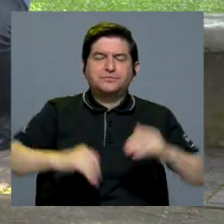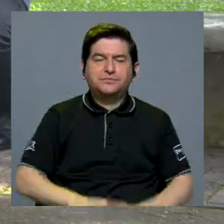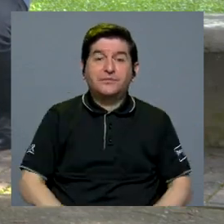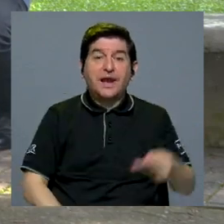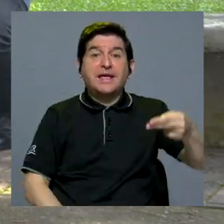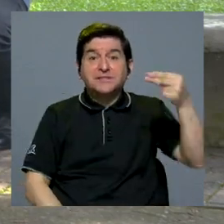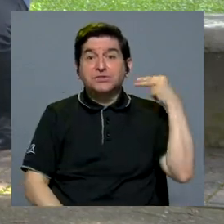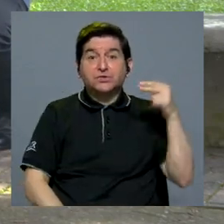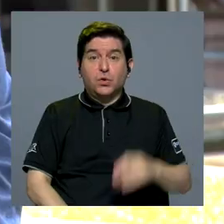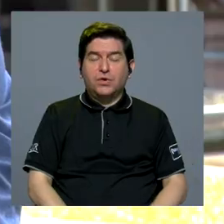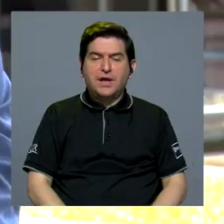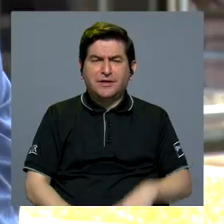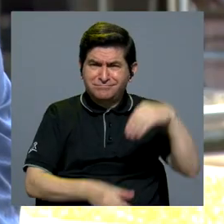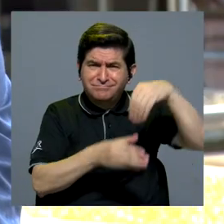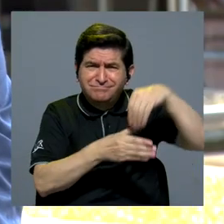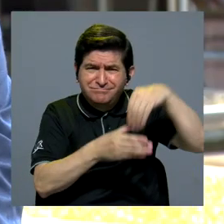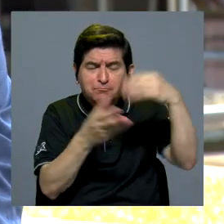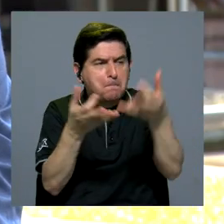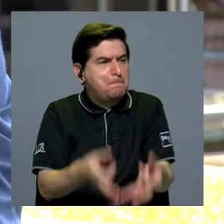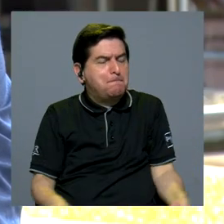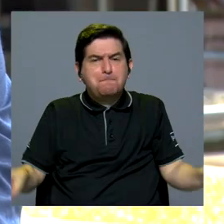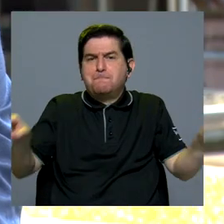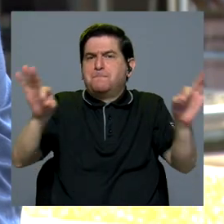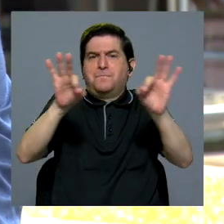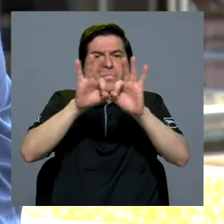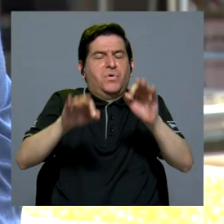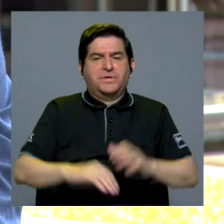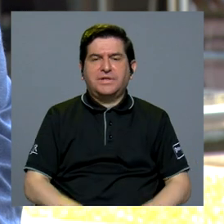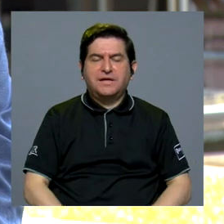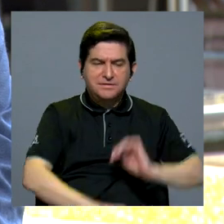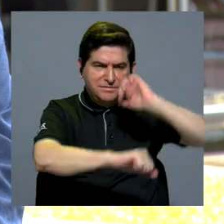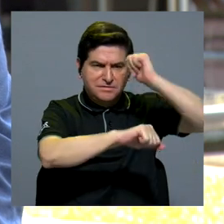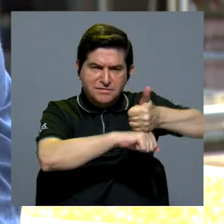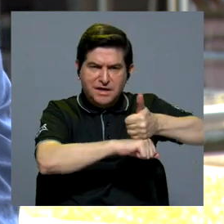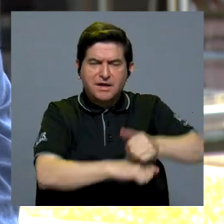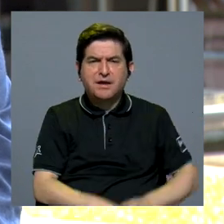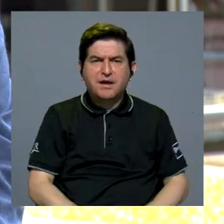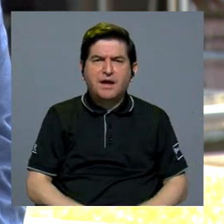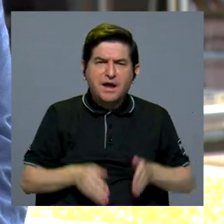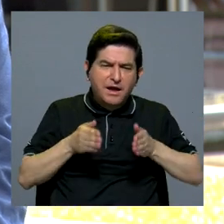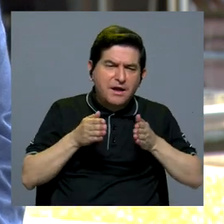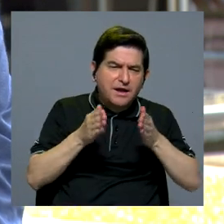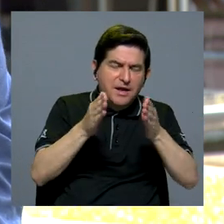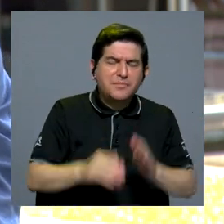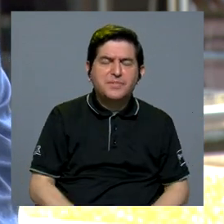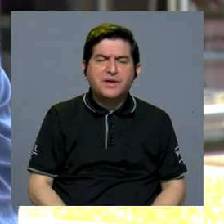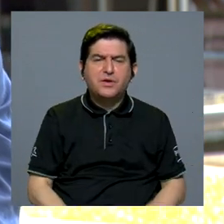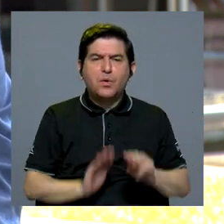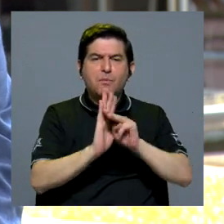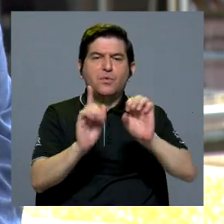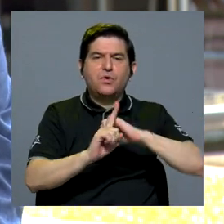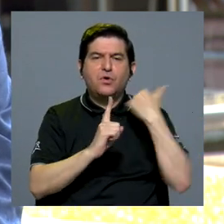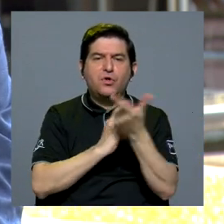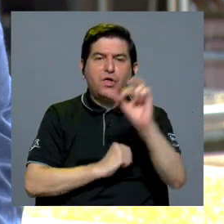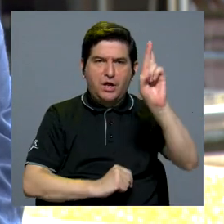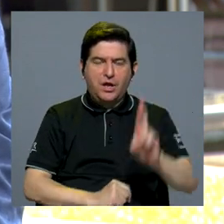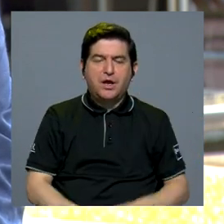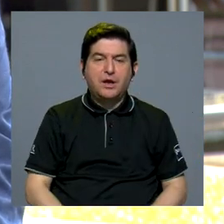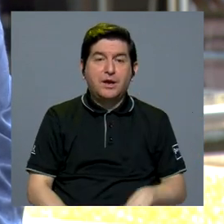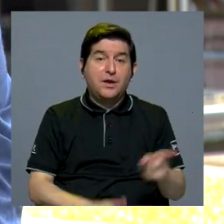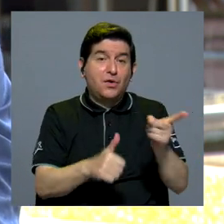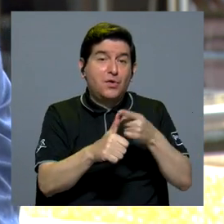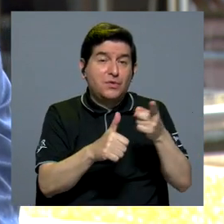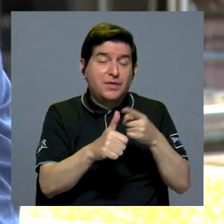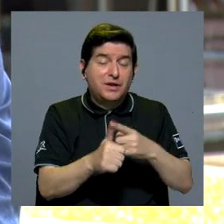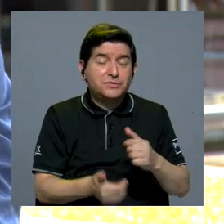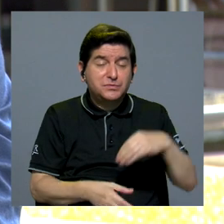de historia. Ese aporte ha sido fundamental también para determinar los rumbos del modelo social costarricense. Una